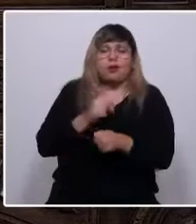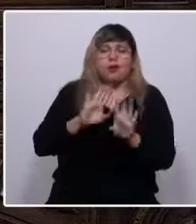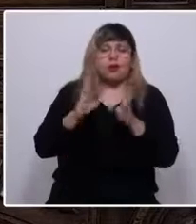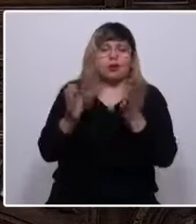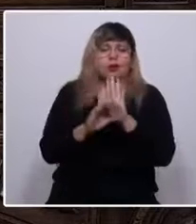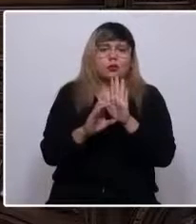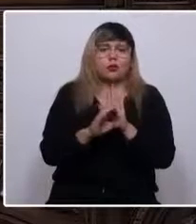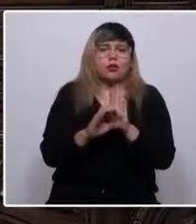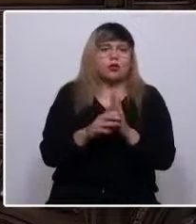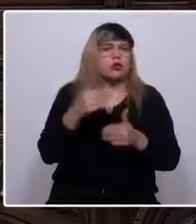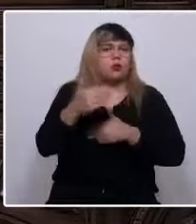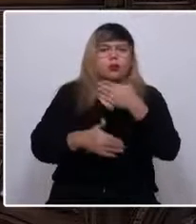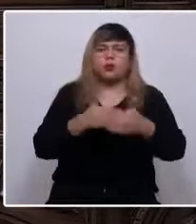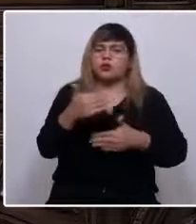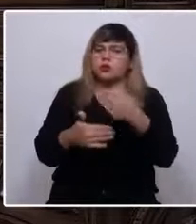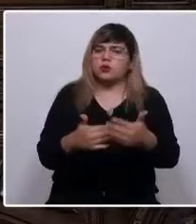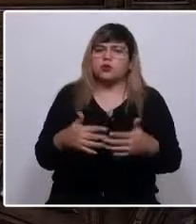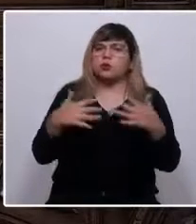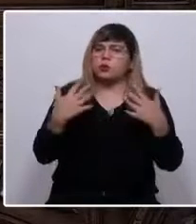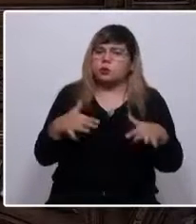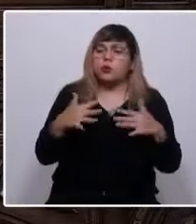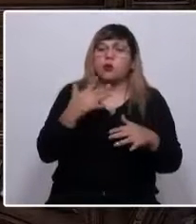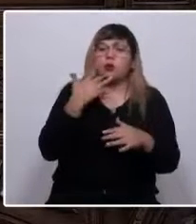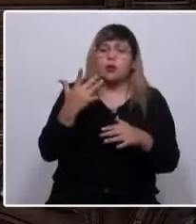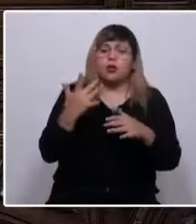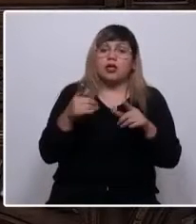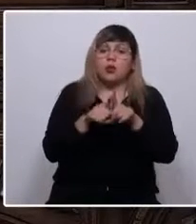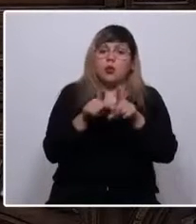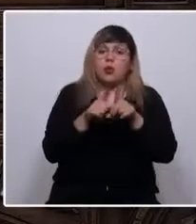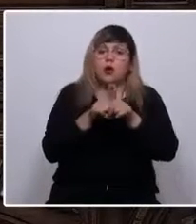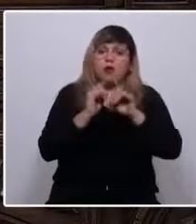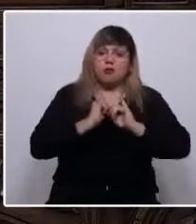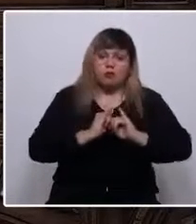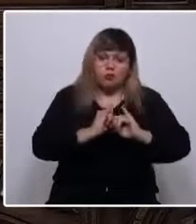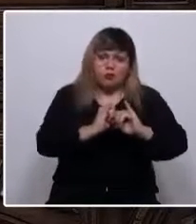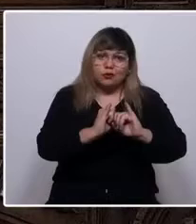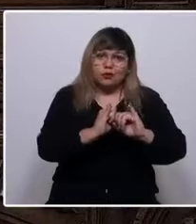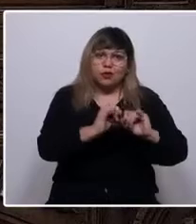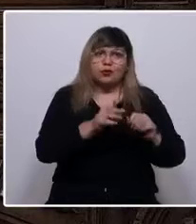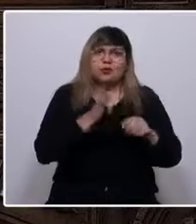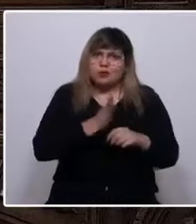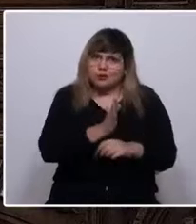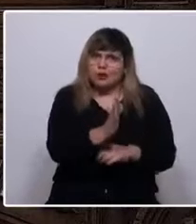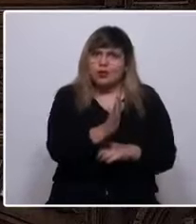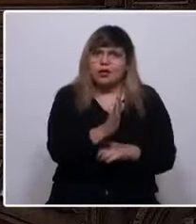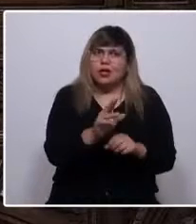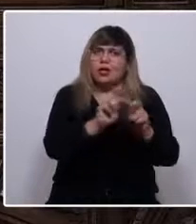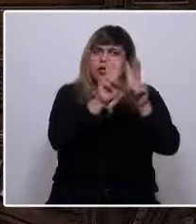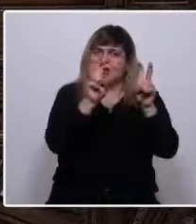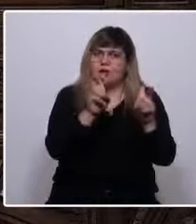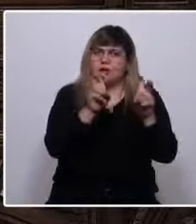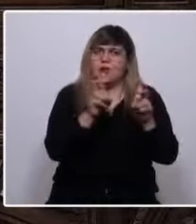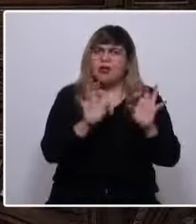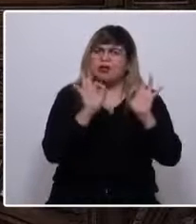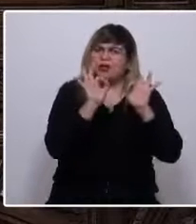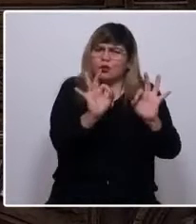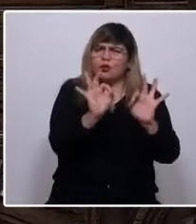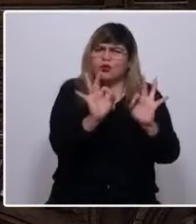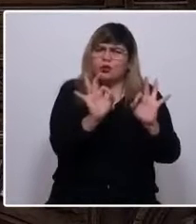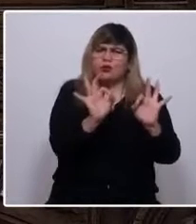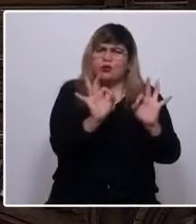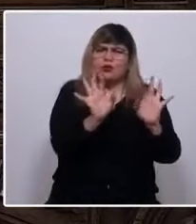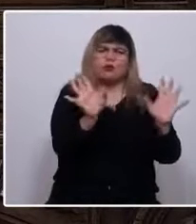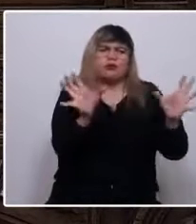proceso inédito porque sus contenidos han sido y siguen siendo temas exclusivos del gran